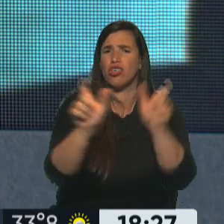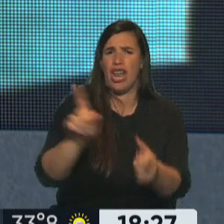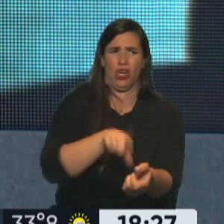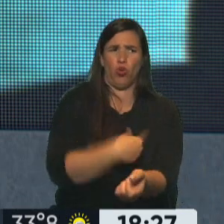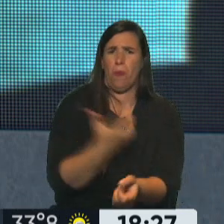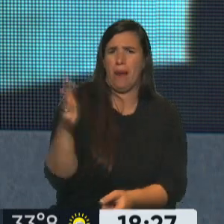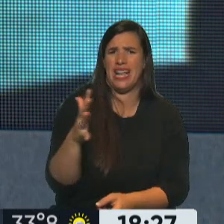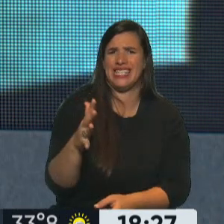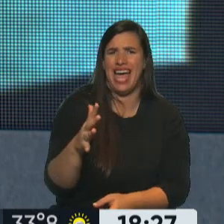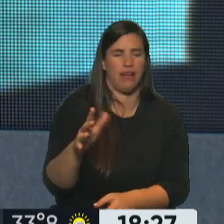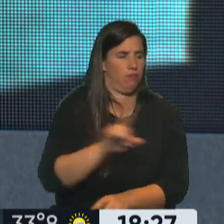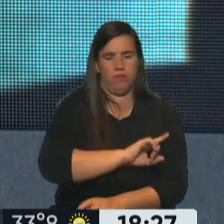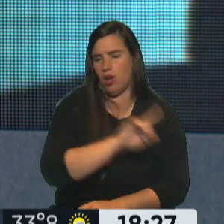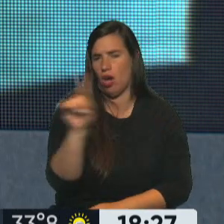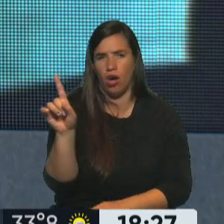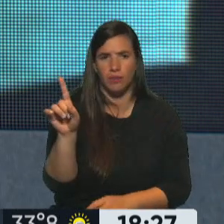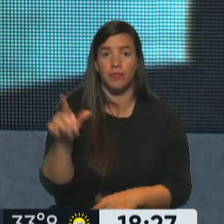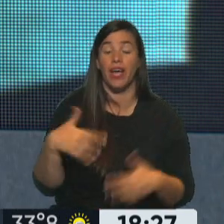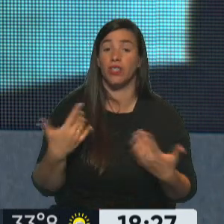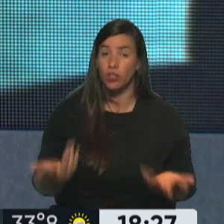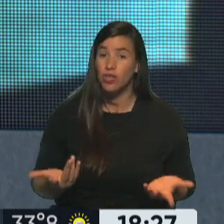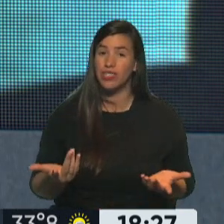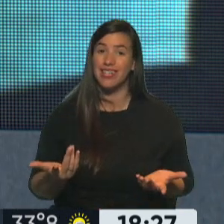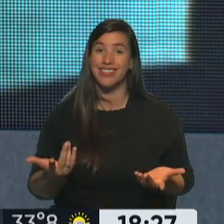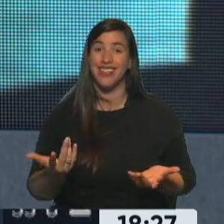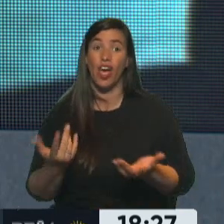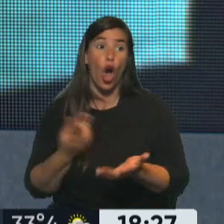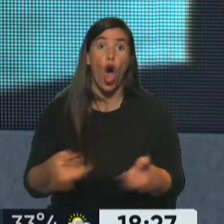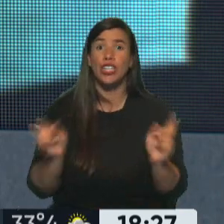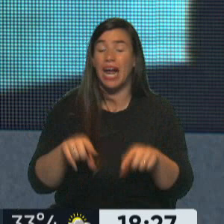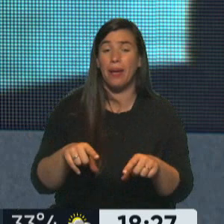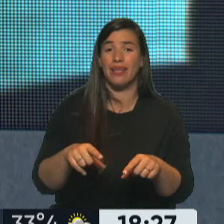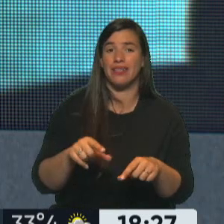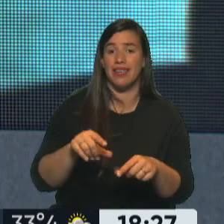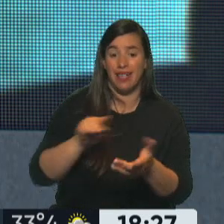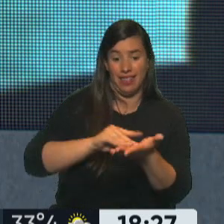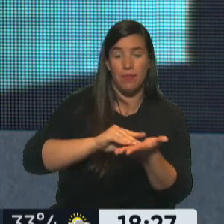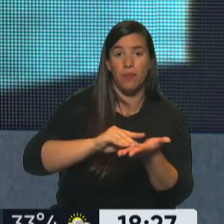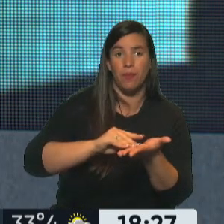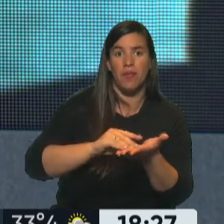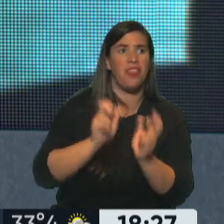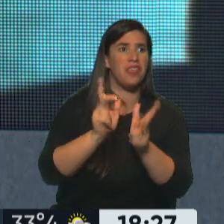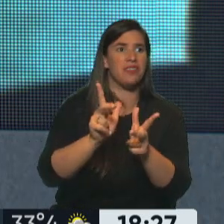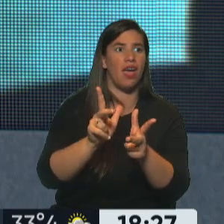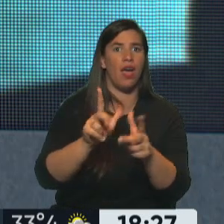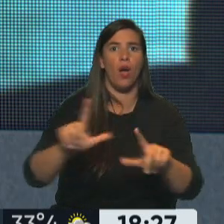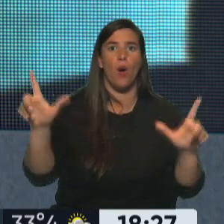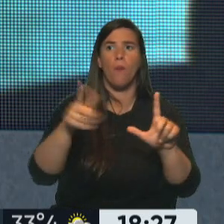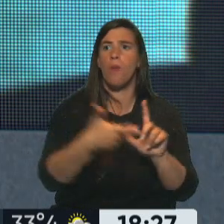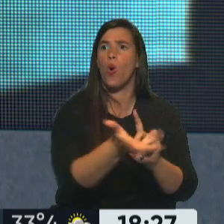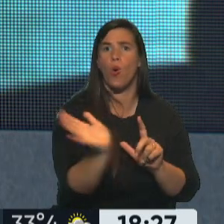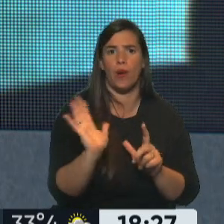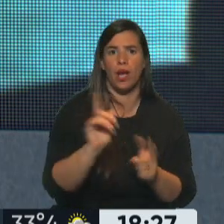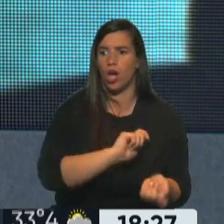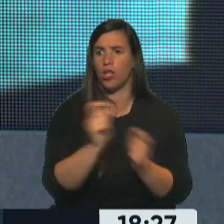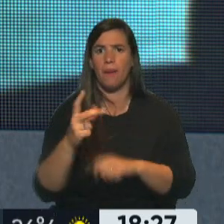entonces volvemos a lo que dice el Alemoine, que quiere privatizar un medio público. Vos imaginaste que esto fuera cualquier otra cosa que no